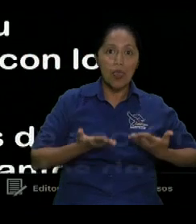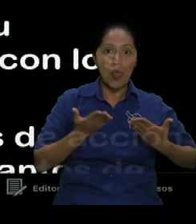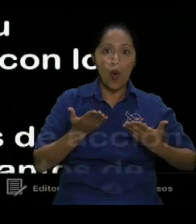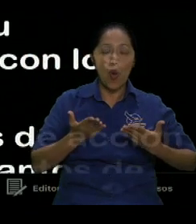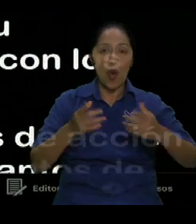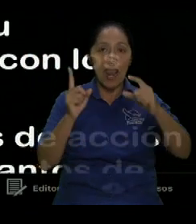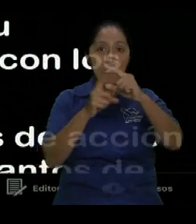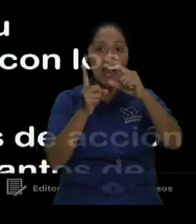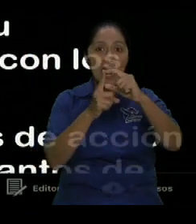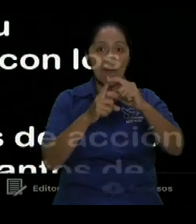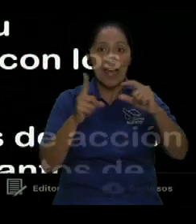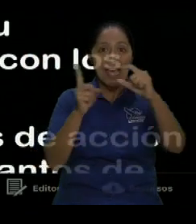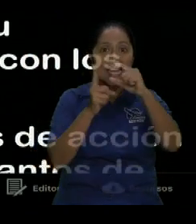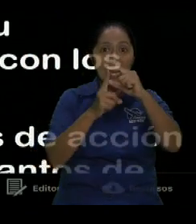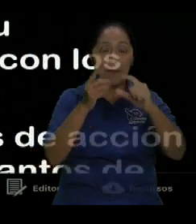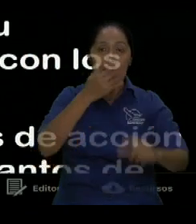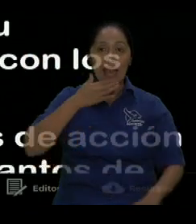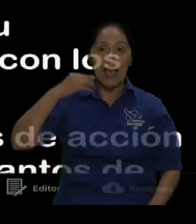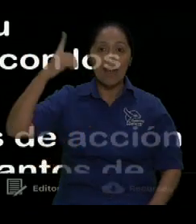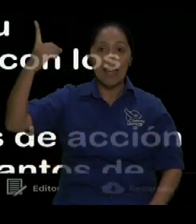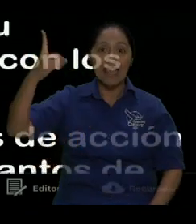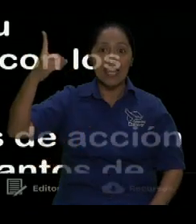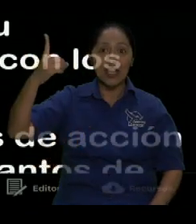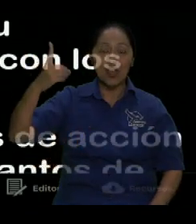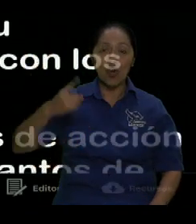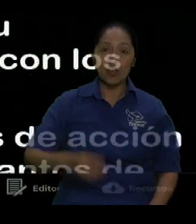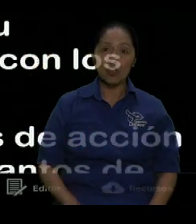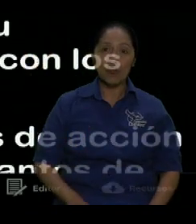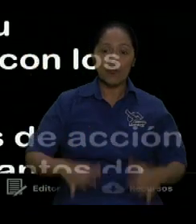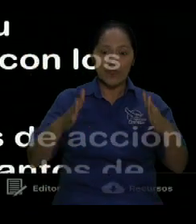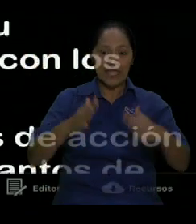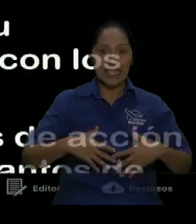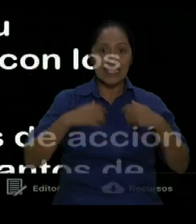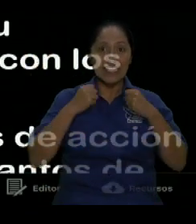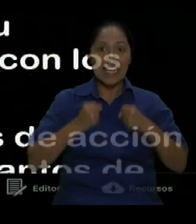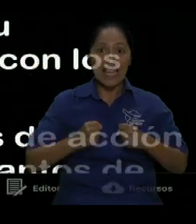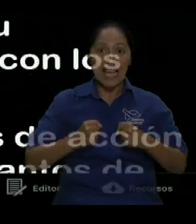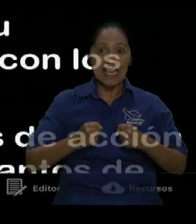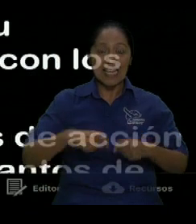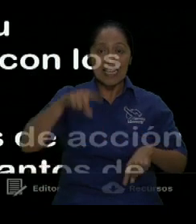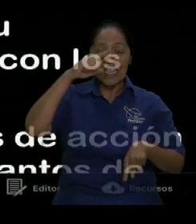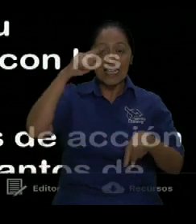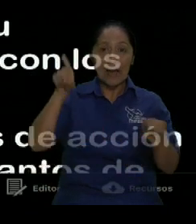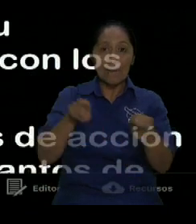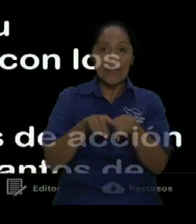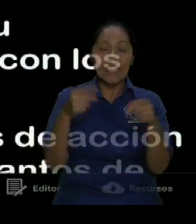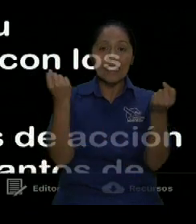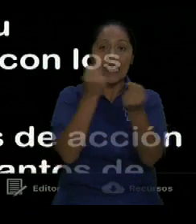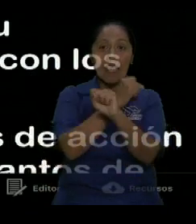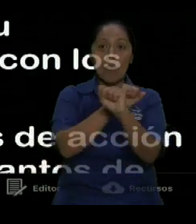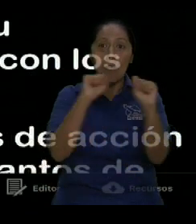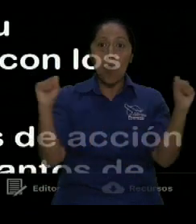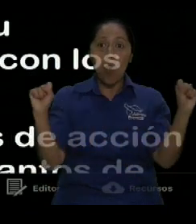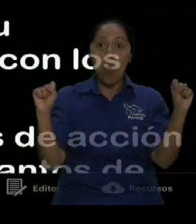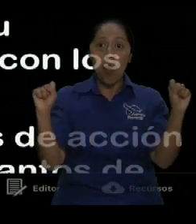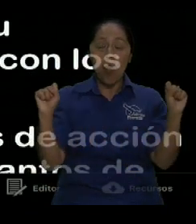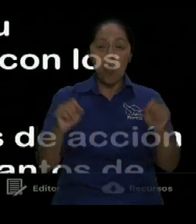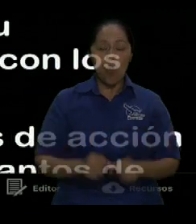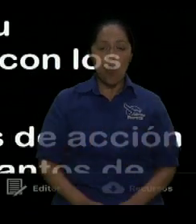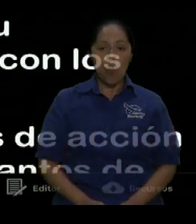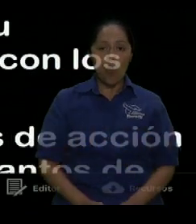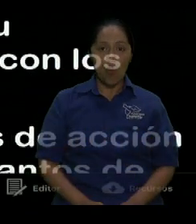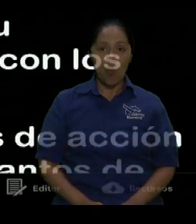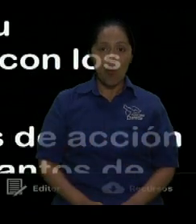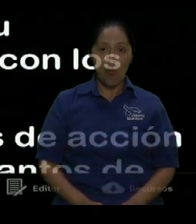y los sanó y los libró de la muerte pero noten la condición en la que ellos están la